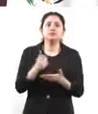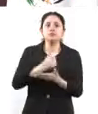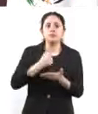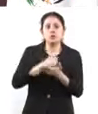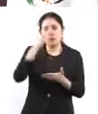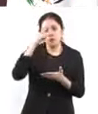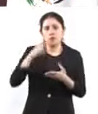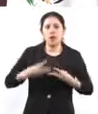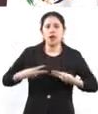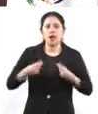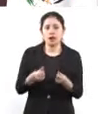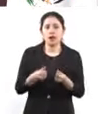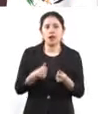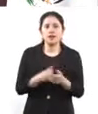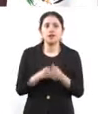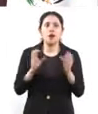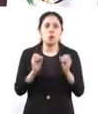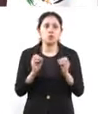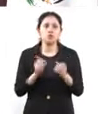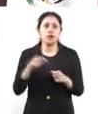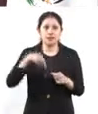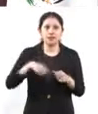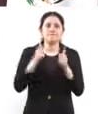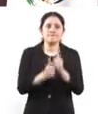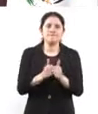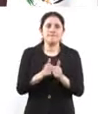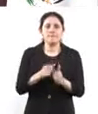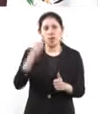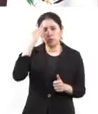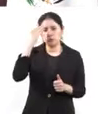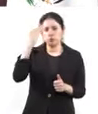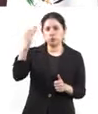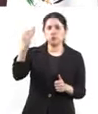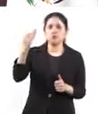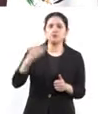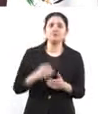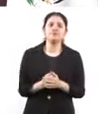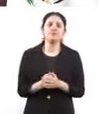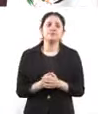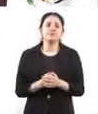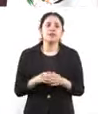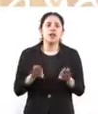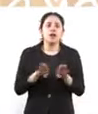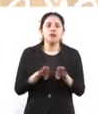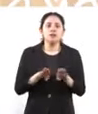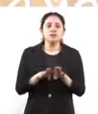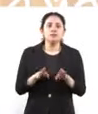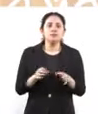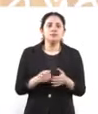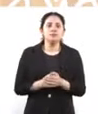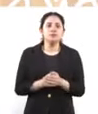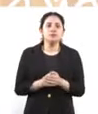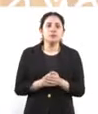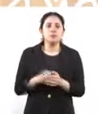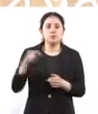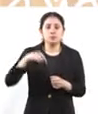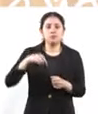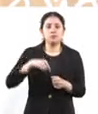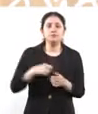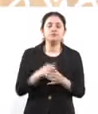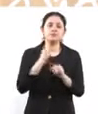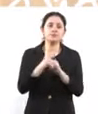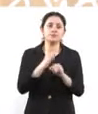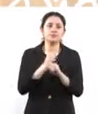vez ampliar su estadía, eso es muy importante y gracias a la consolidación de esta plataforma.